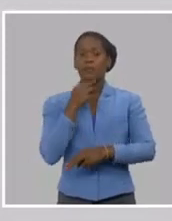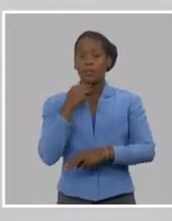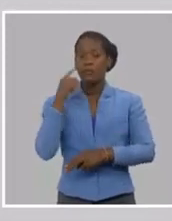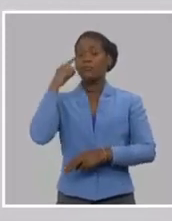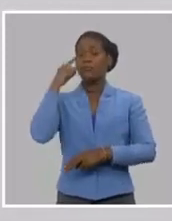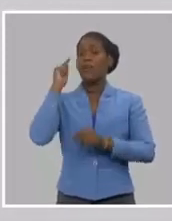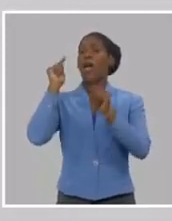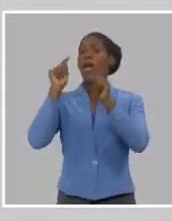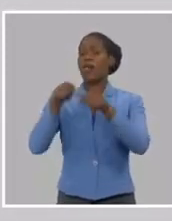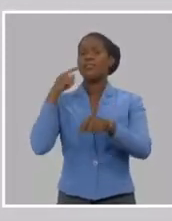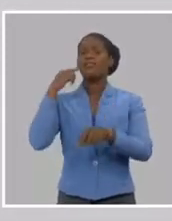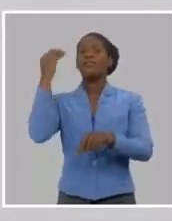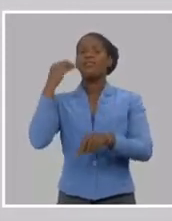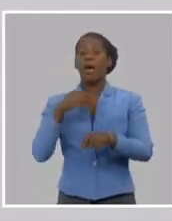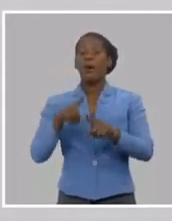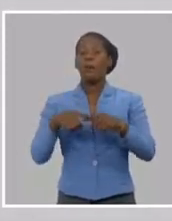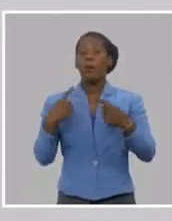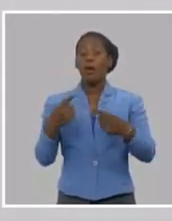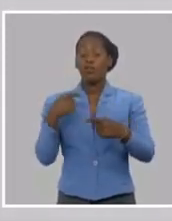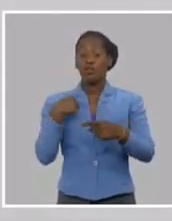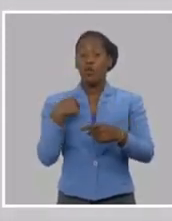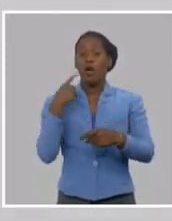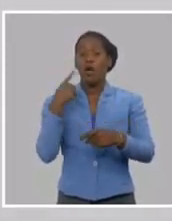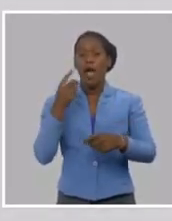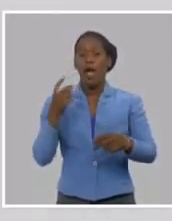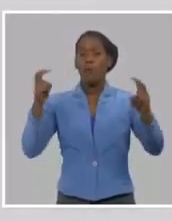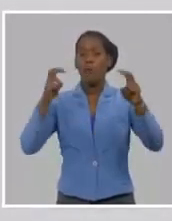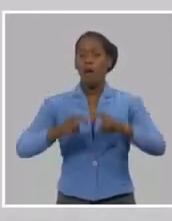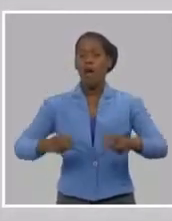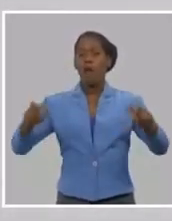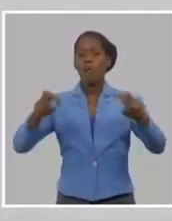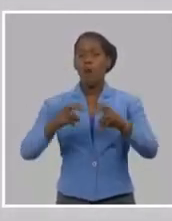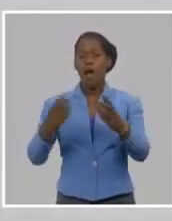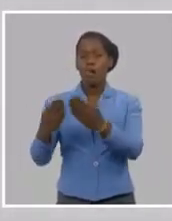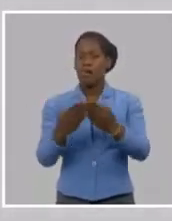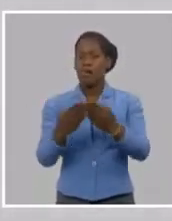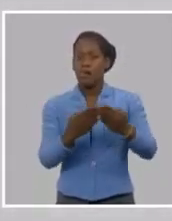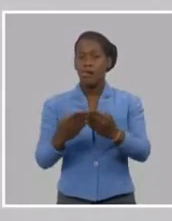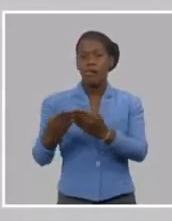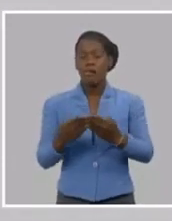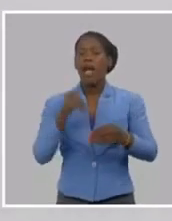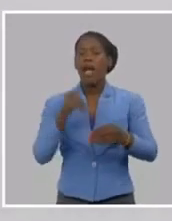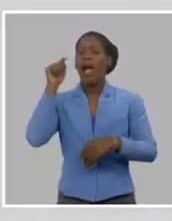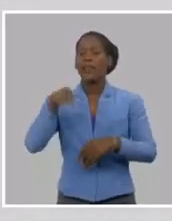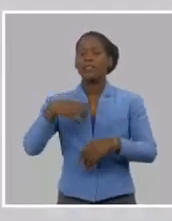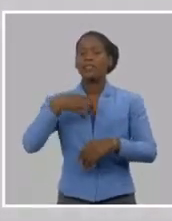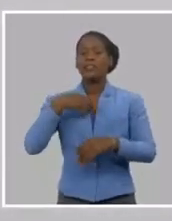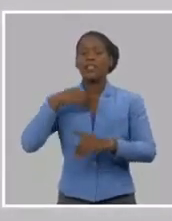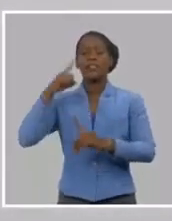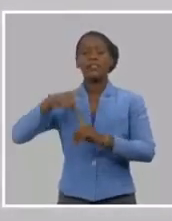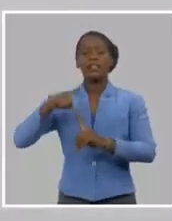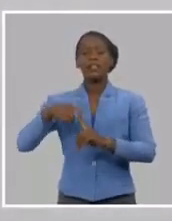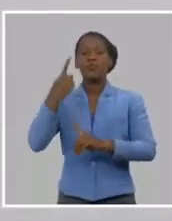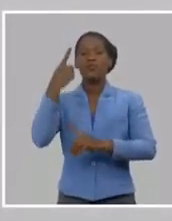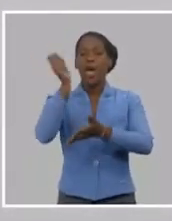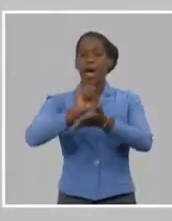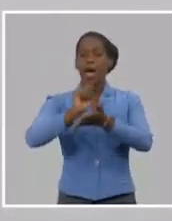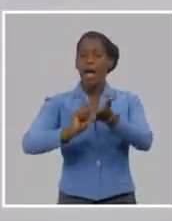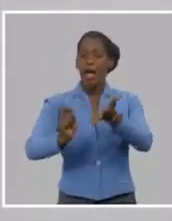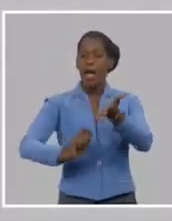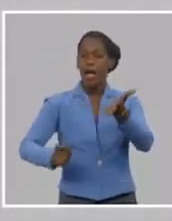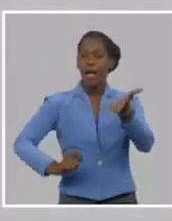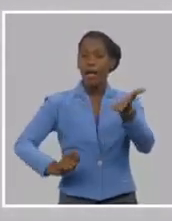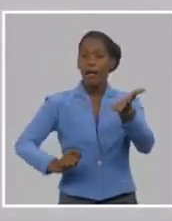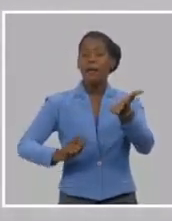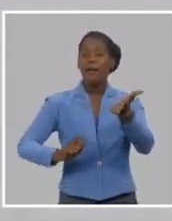que tanto nos ayudó, a encontrar las cosas, de Martí en México, ahí está la carta, en que Martí le dice, con toda sinceridad, mire,